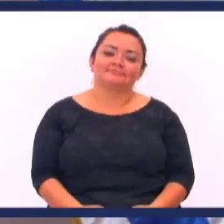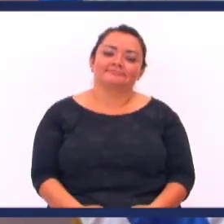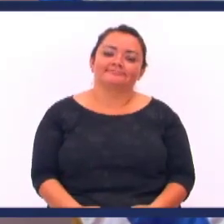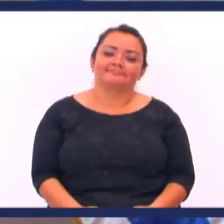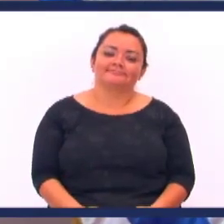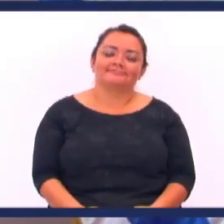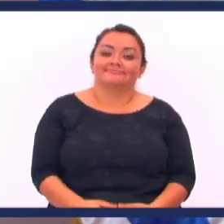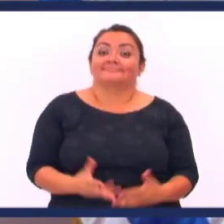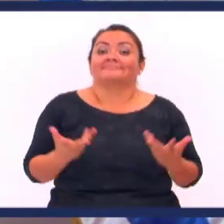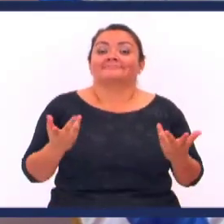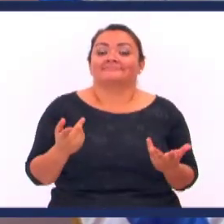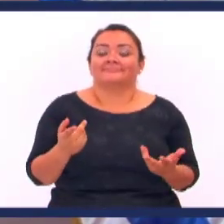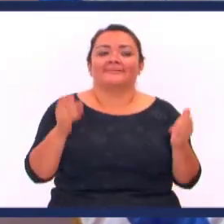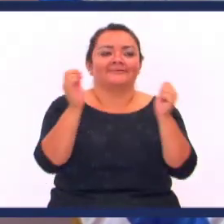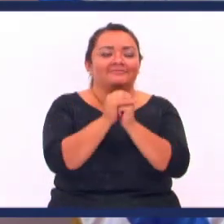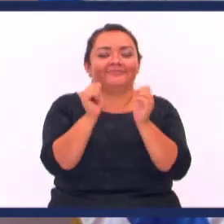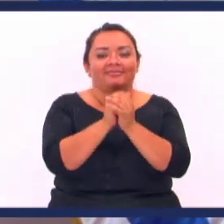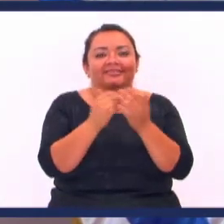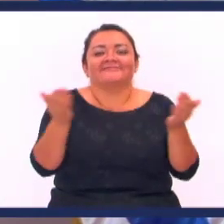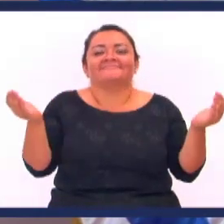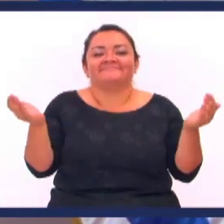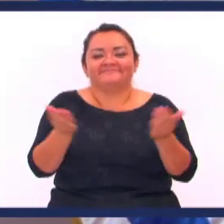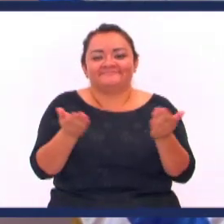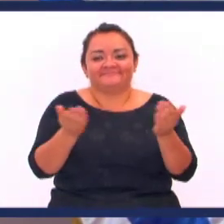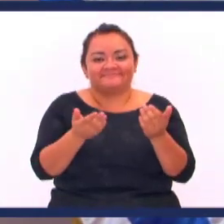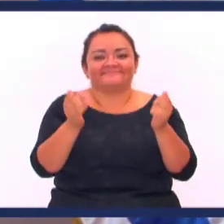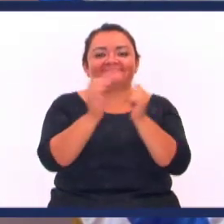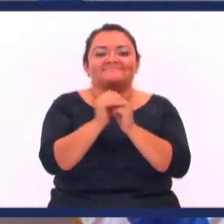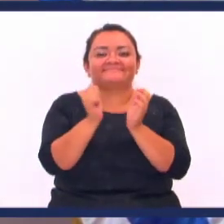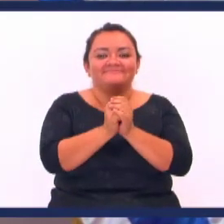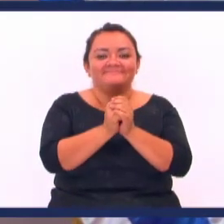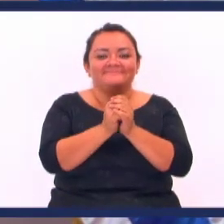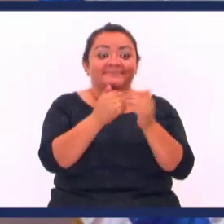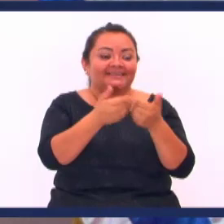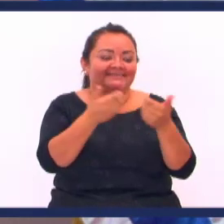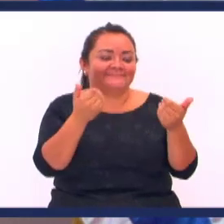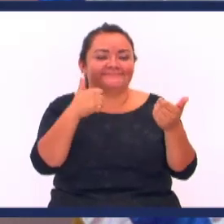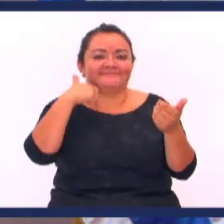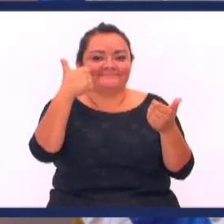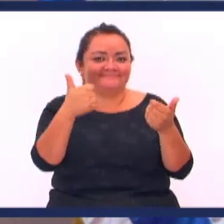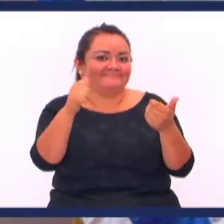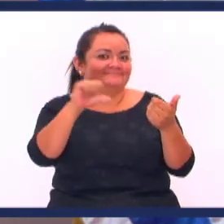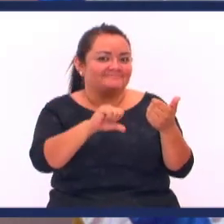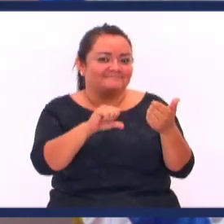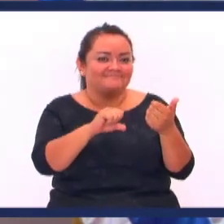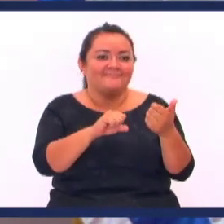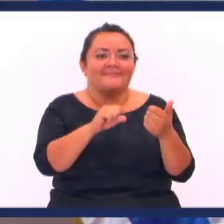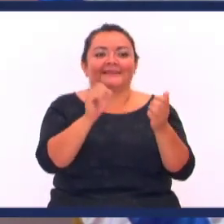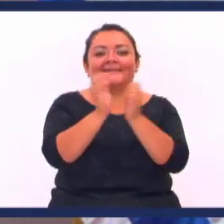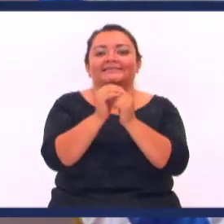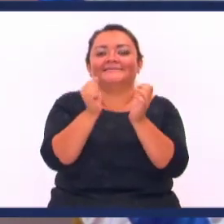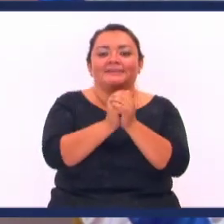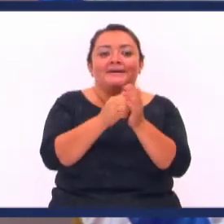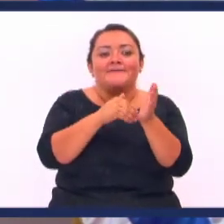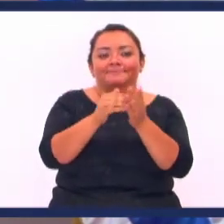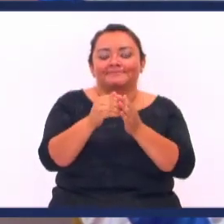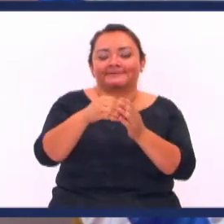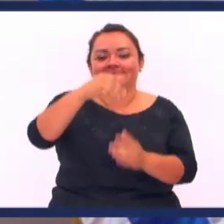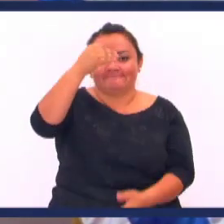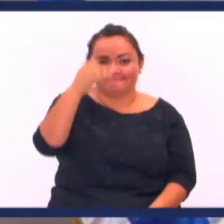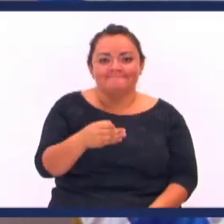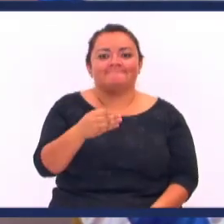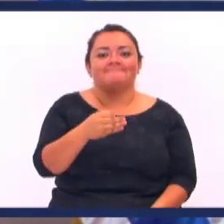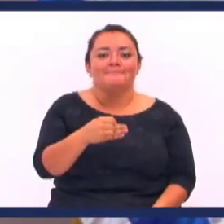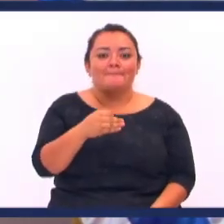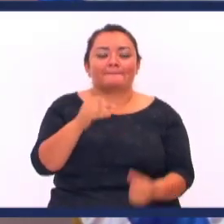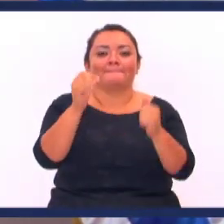Entonces que hace la tribulación La tribulación Separa lo bueno De los malos La tribulación Genera carácter En